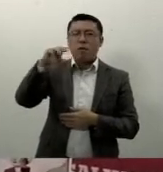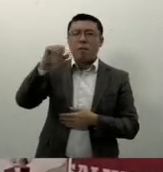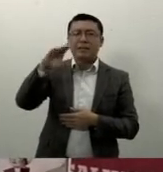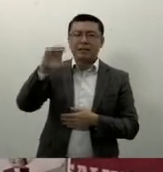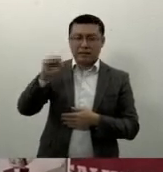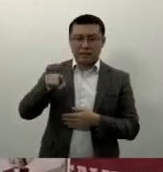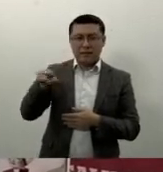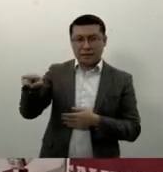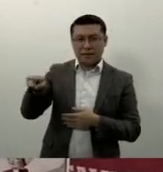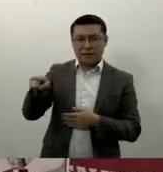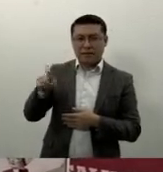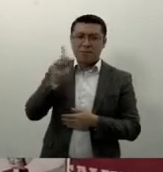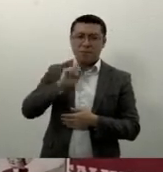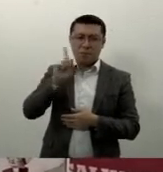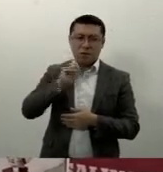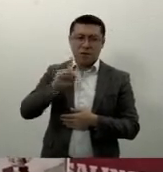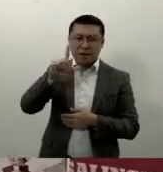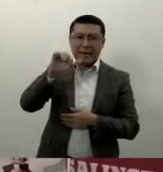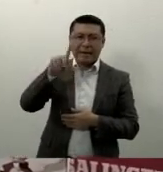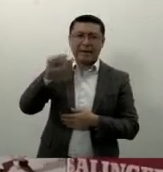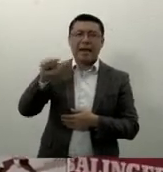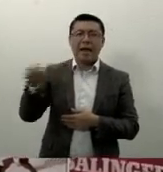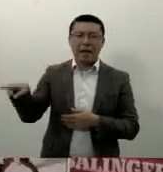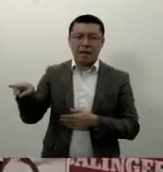portuguesa Lidia George.